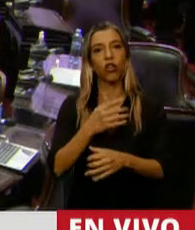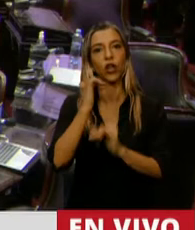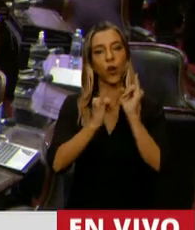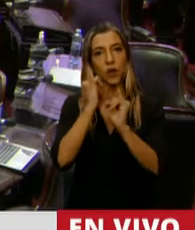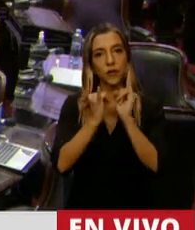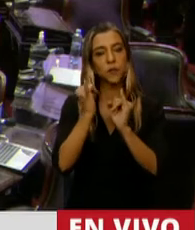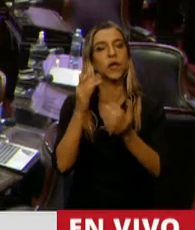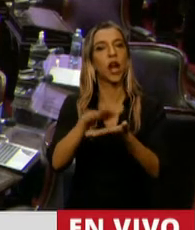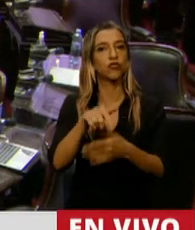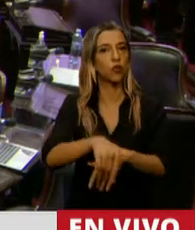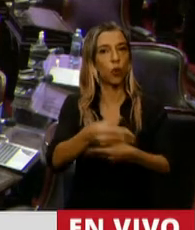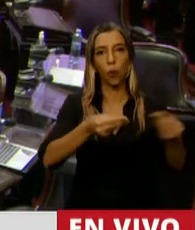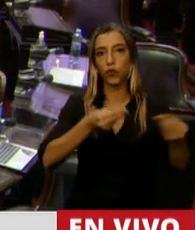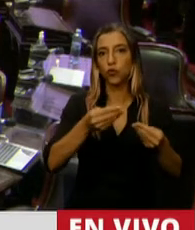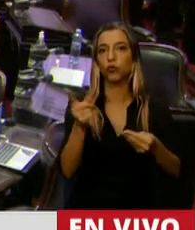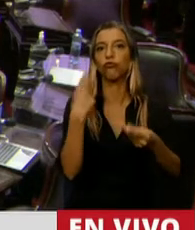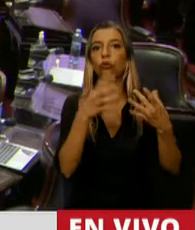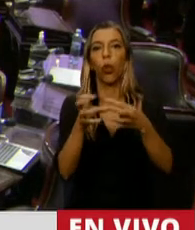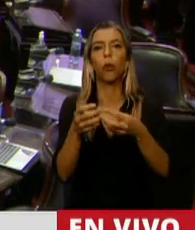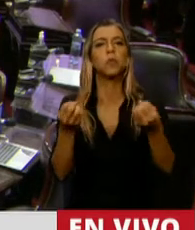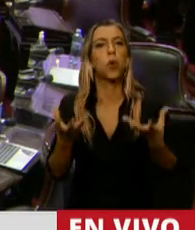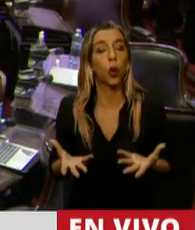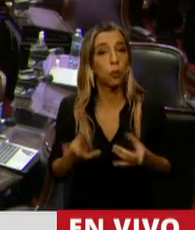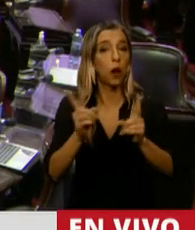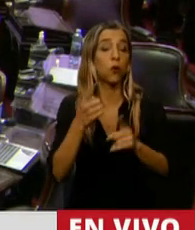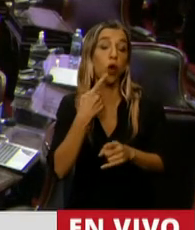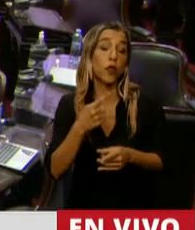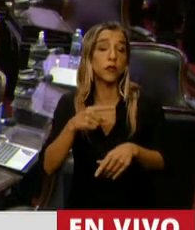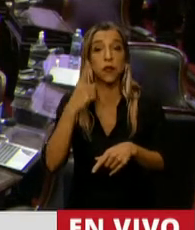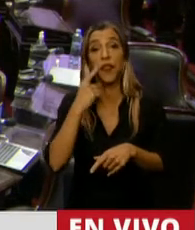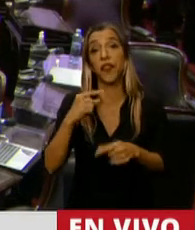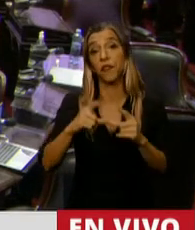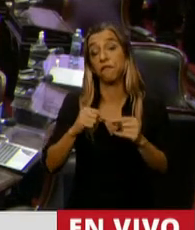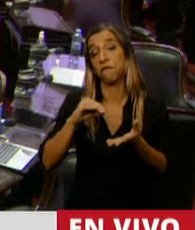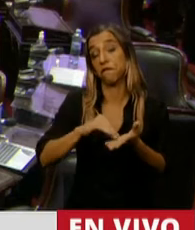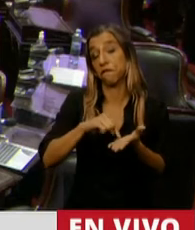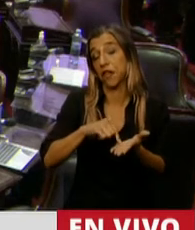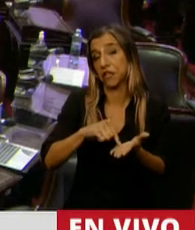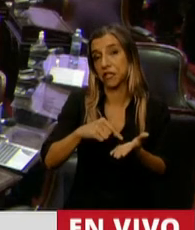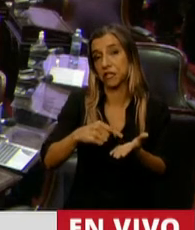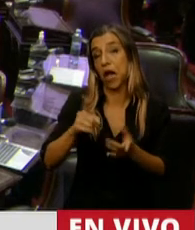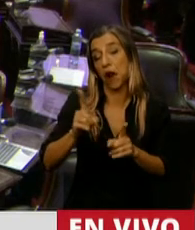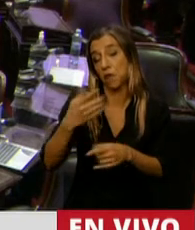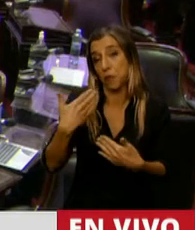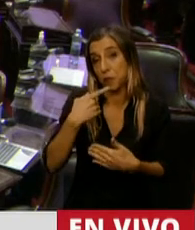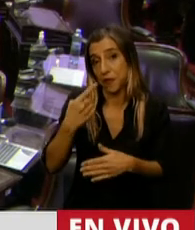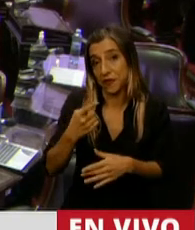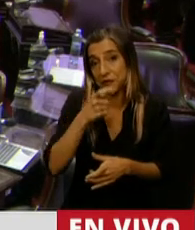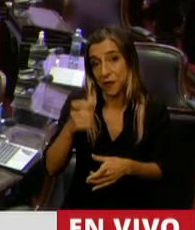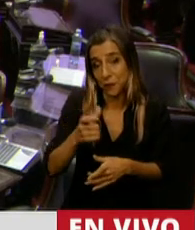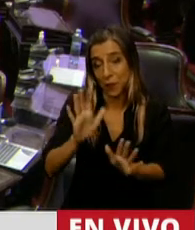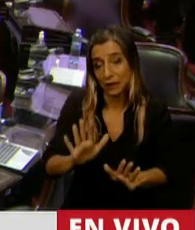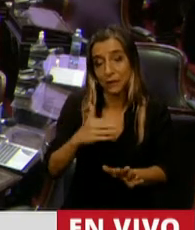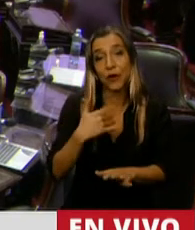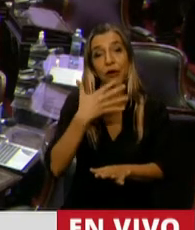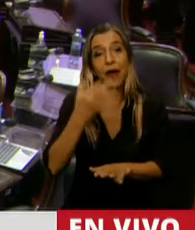estamos tratando el presupuesto hoy. Uno podría llegar a decir que es la fecha que corresponde que venga. Realmente podemos tratar un presupuesto hoy que no